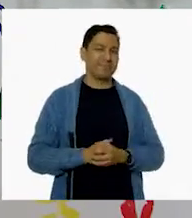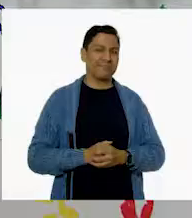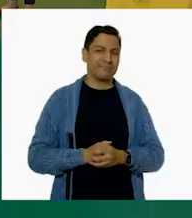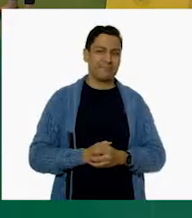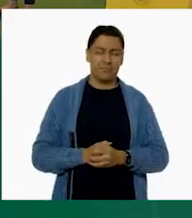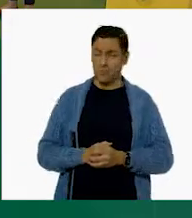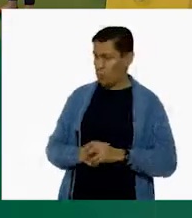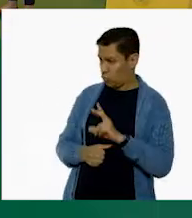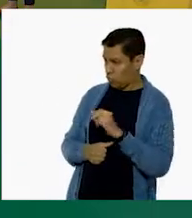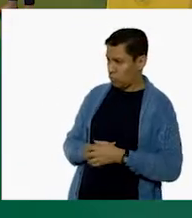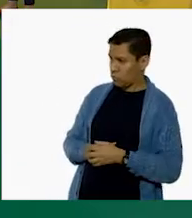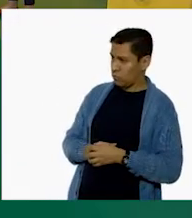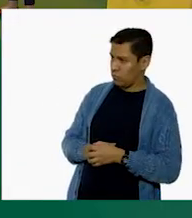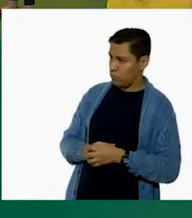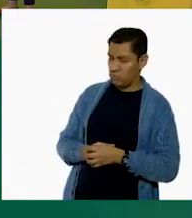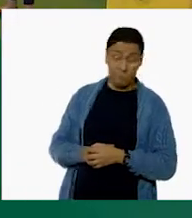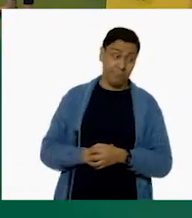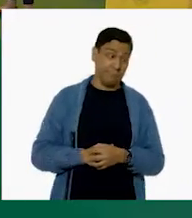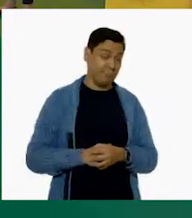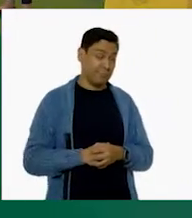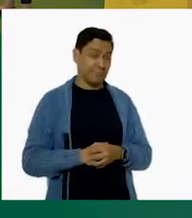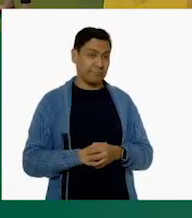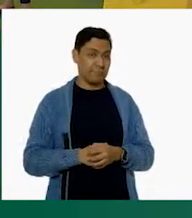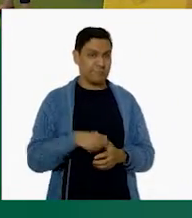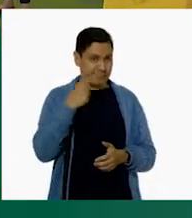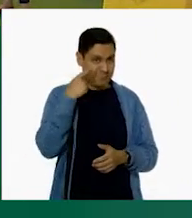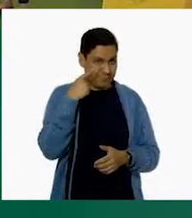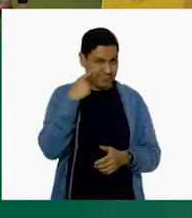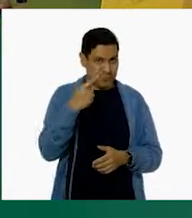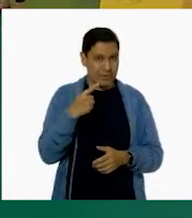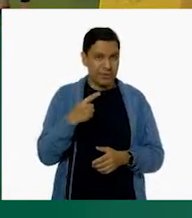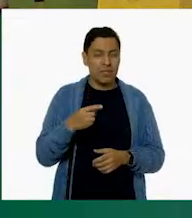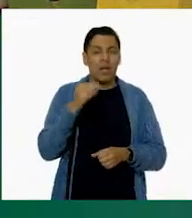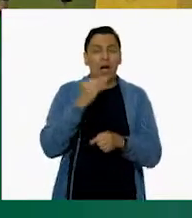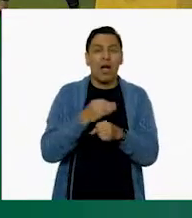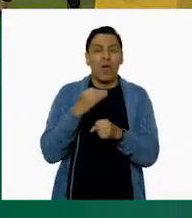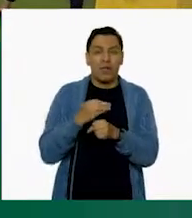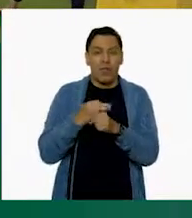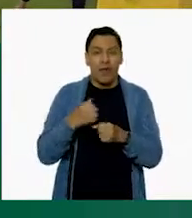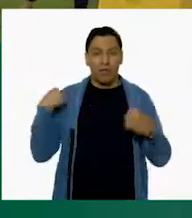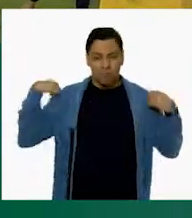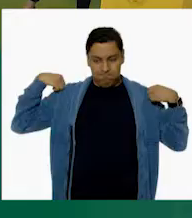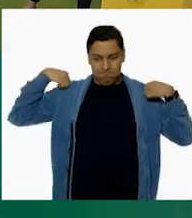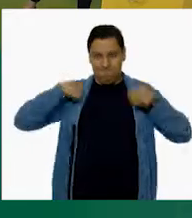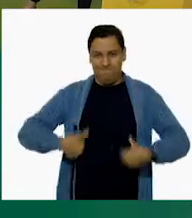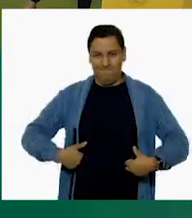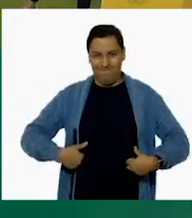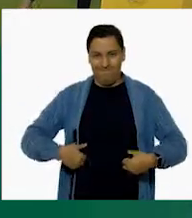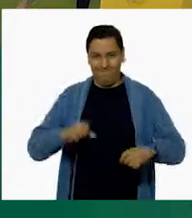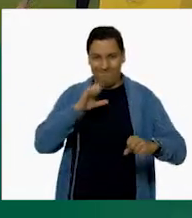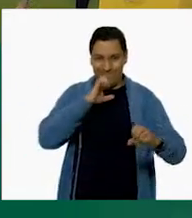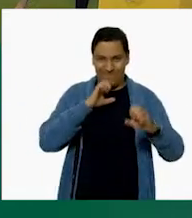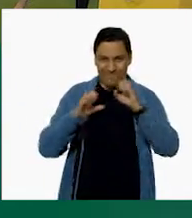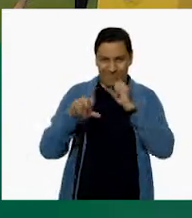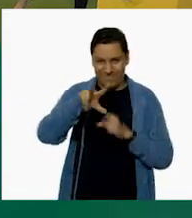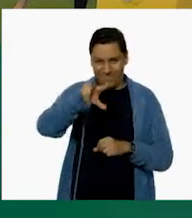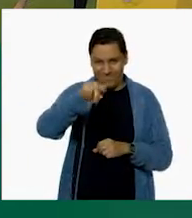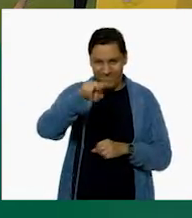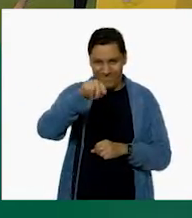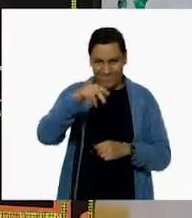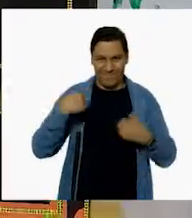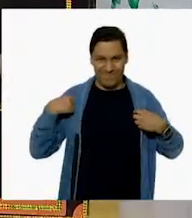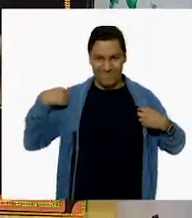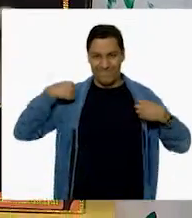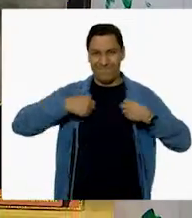No. Entonces. Pero antes de eso, les voy a pasar nuestros chalecos de reporteros. Ah, muy bien. Para transformarnos en